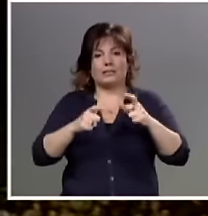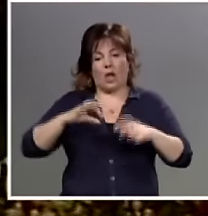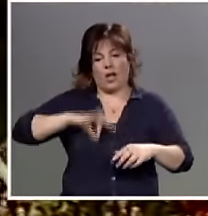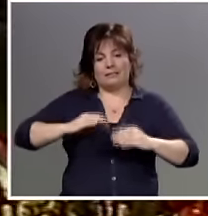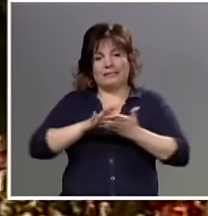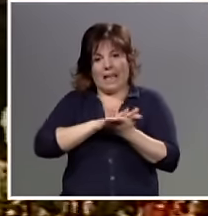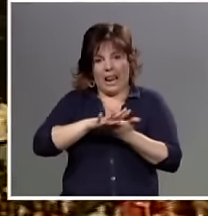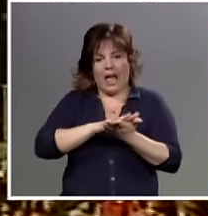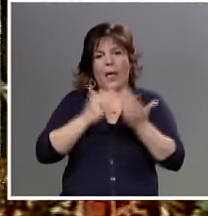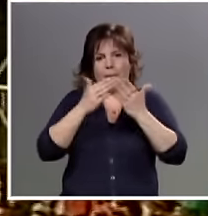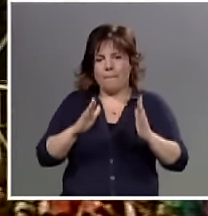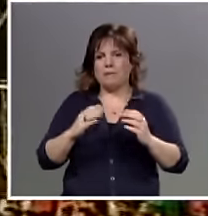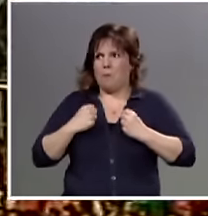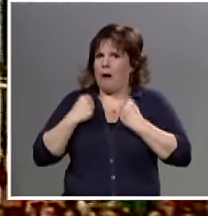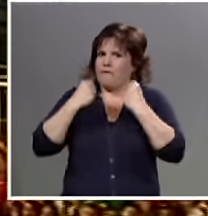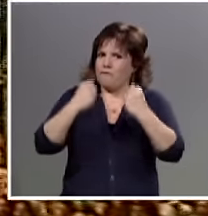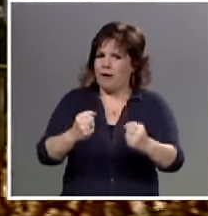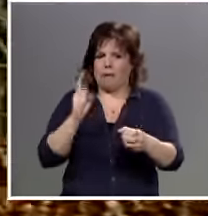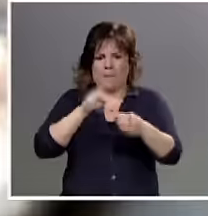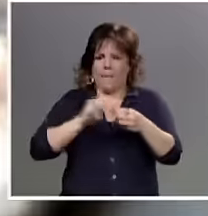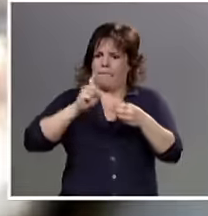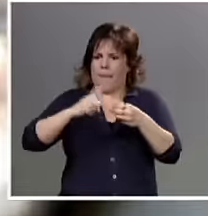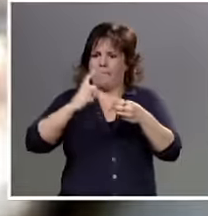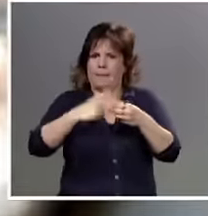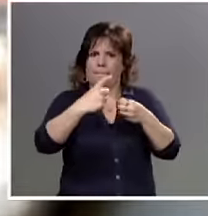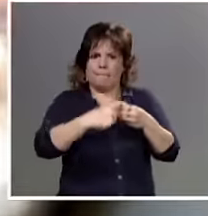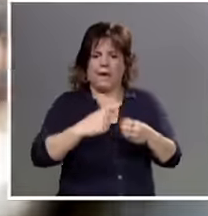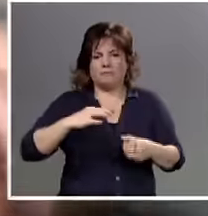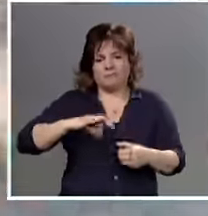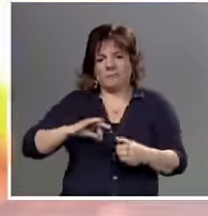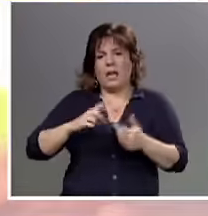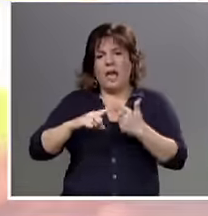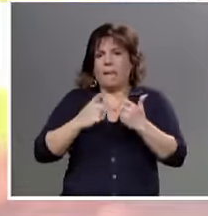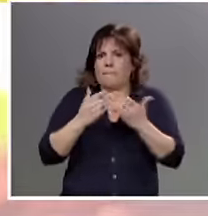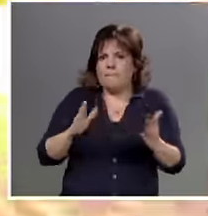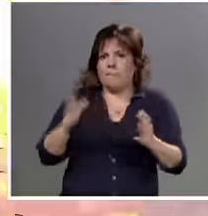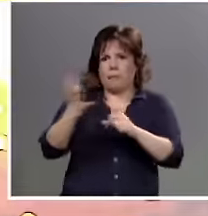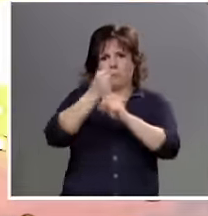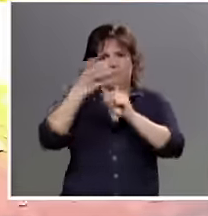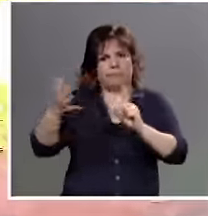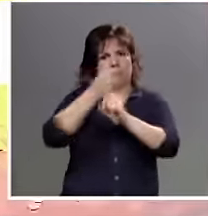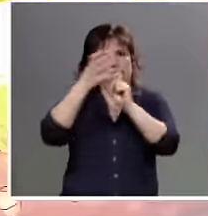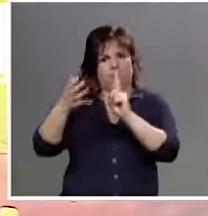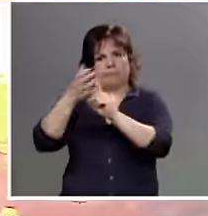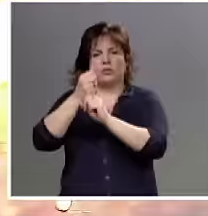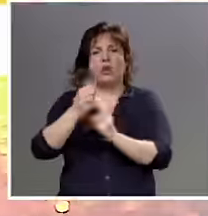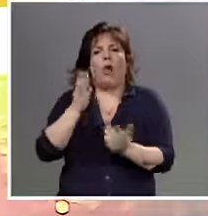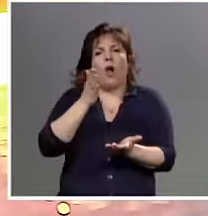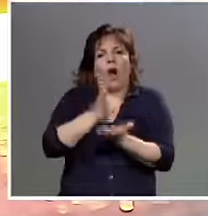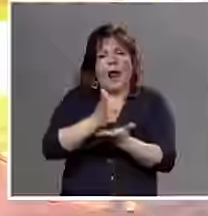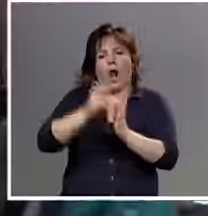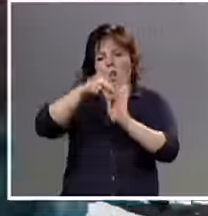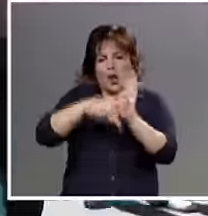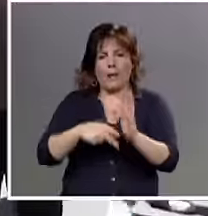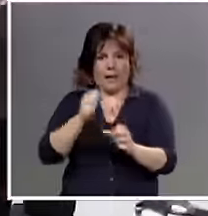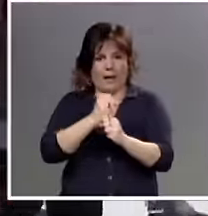se produce un crecimiento formidable de la afiliación sindical. Se empiezan a cristalizar una serie de conquistas en materia de derechos y de normativa